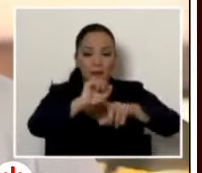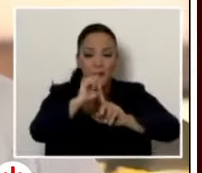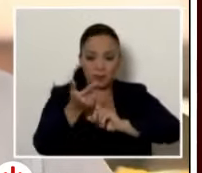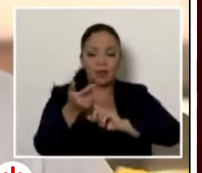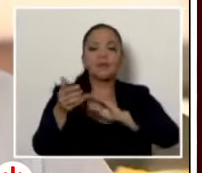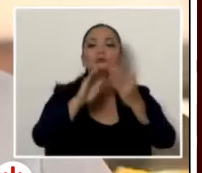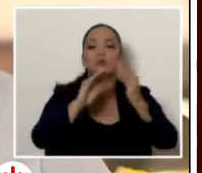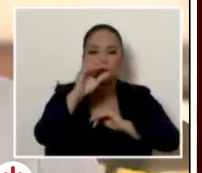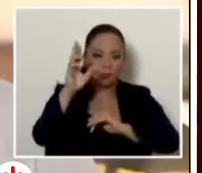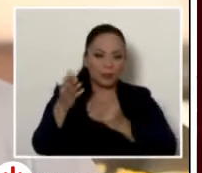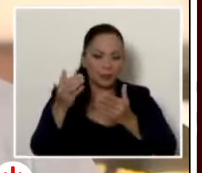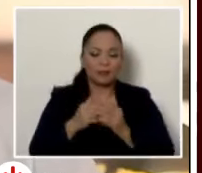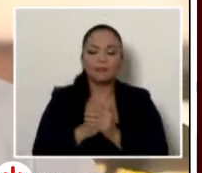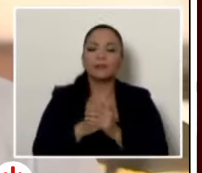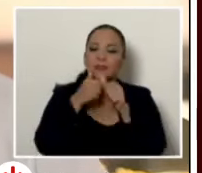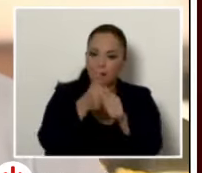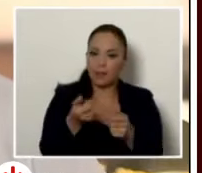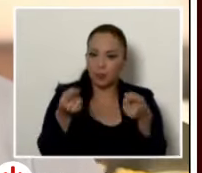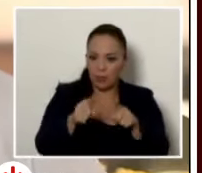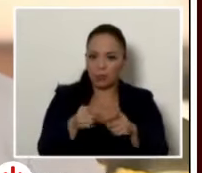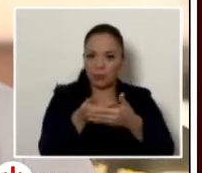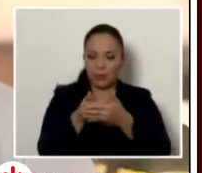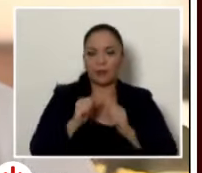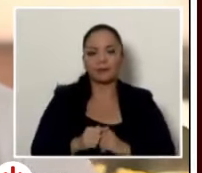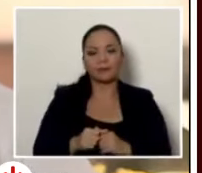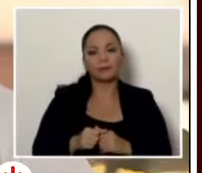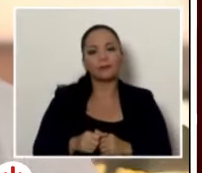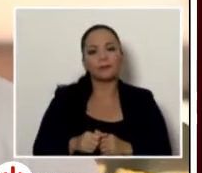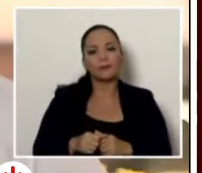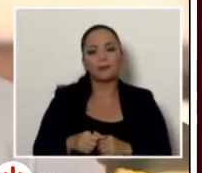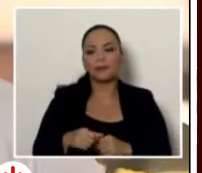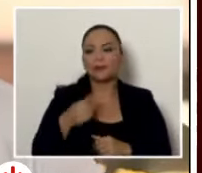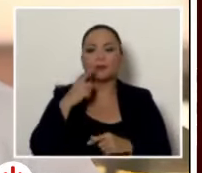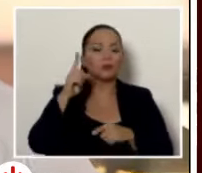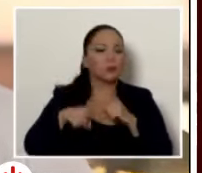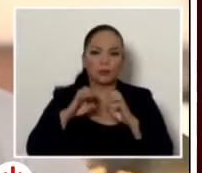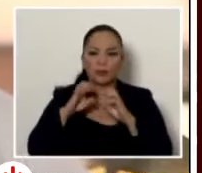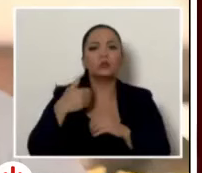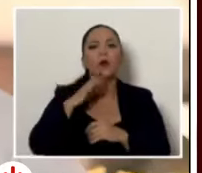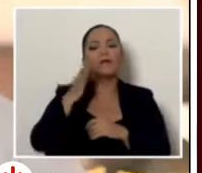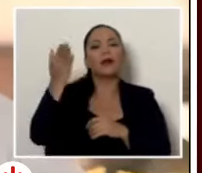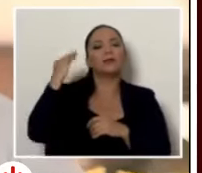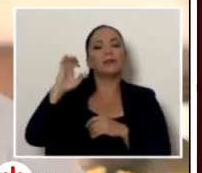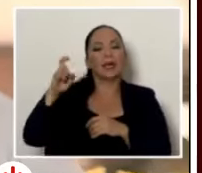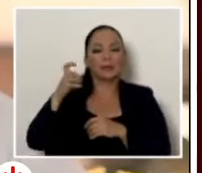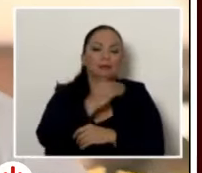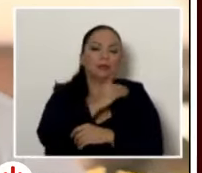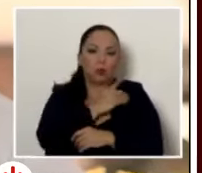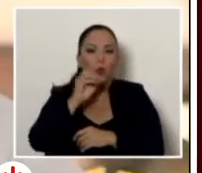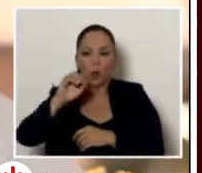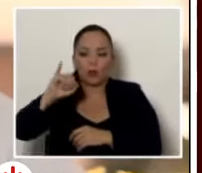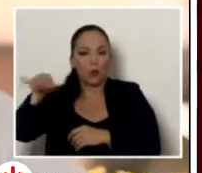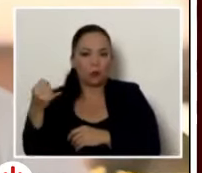más que todo que está dándole seguimiento al caso no se puede entrevistar hablé con un exdirector del organismo de investigación judicial de